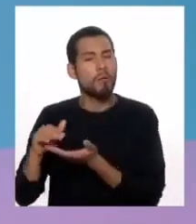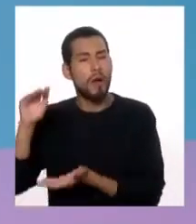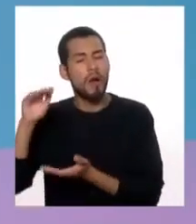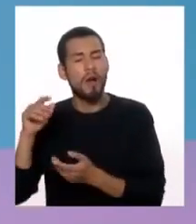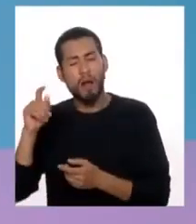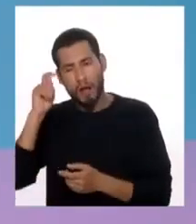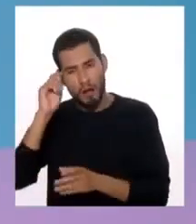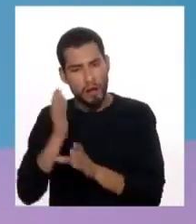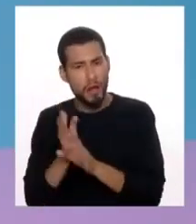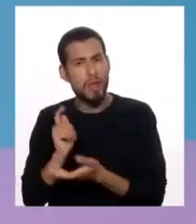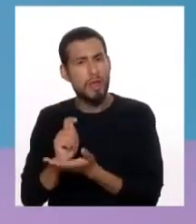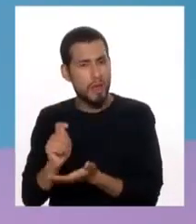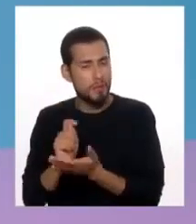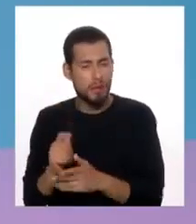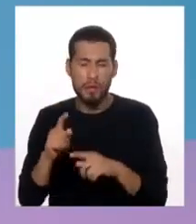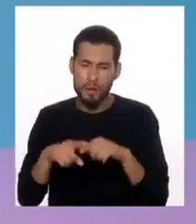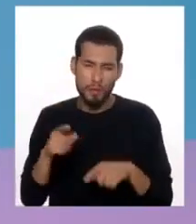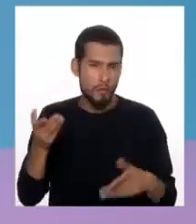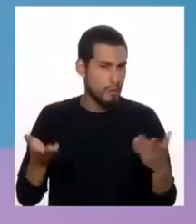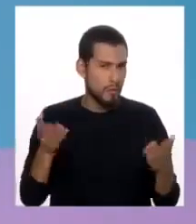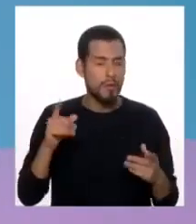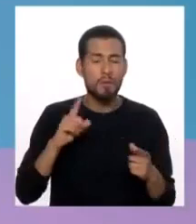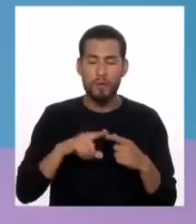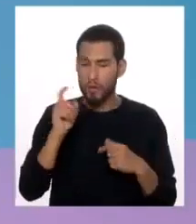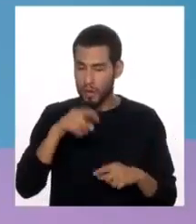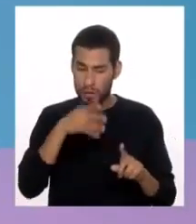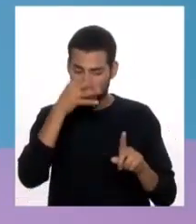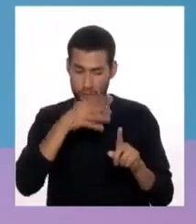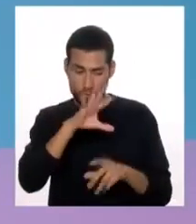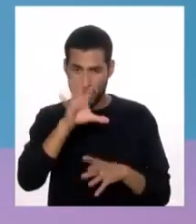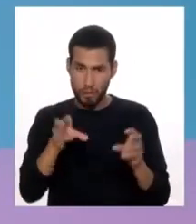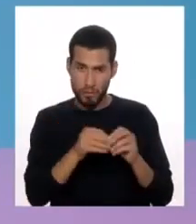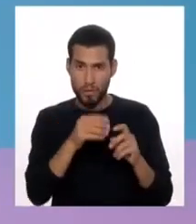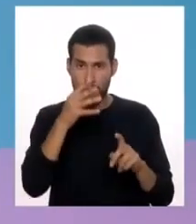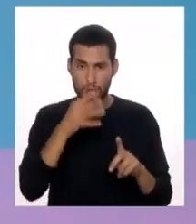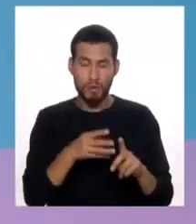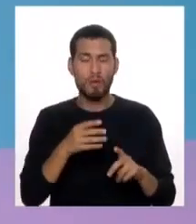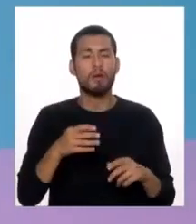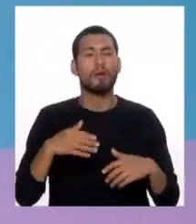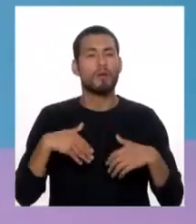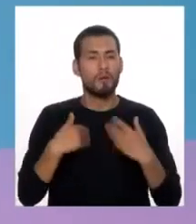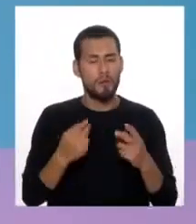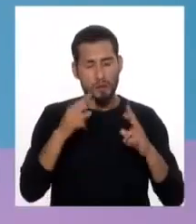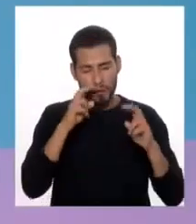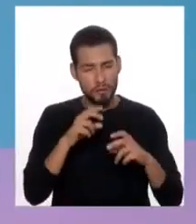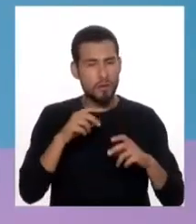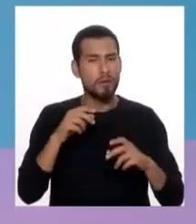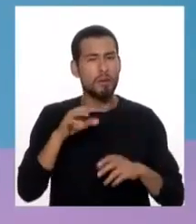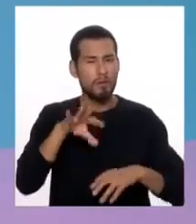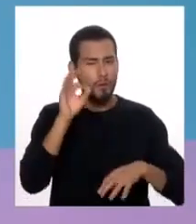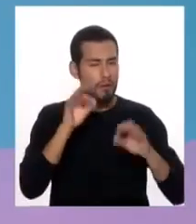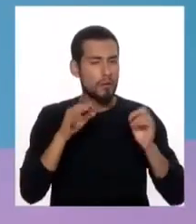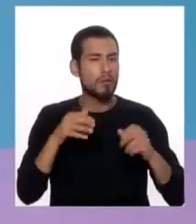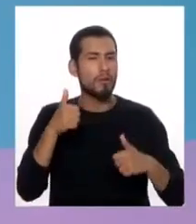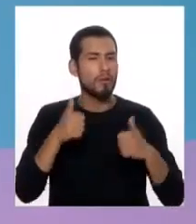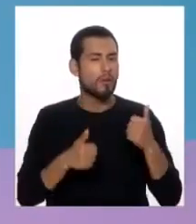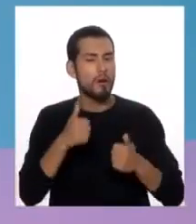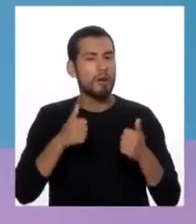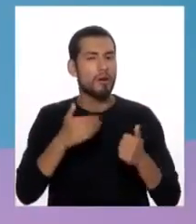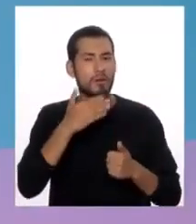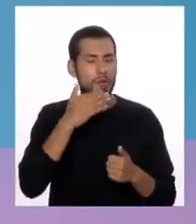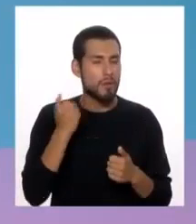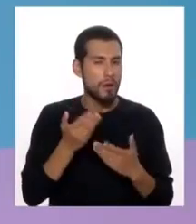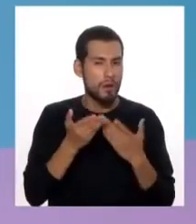importante es que el paciente sea evaluado en su integralidad y se puede identificar cuáles pueden ser las